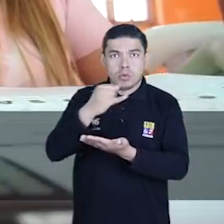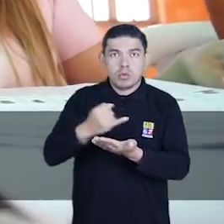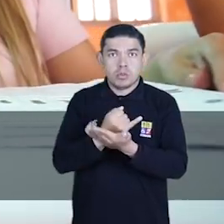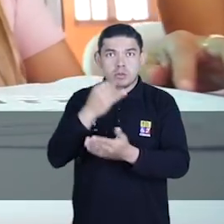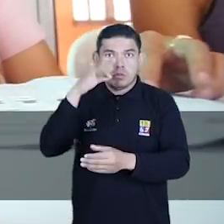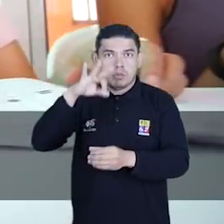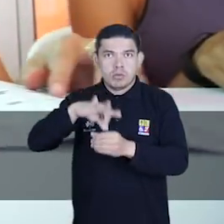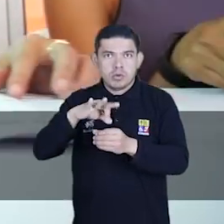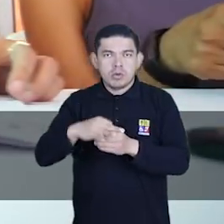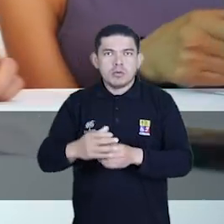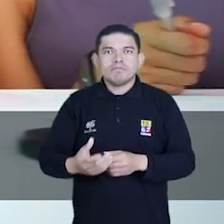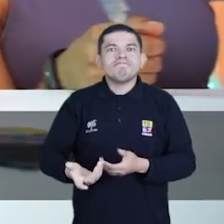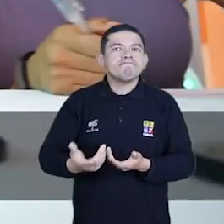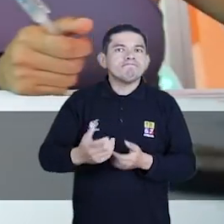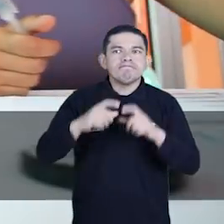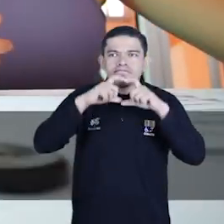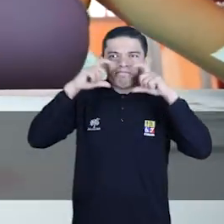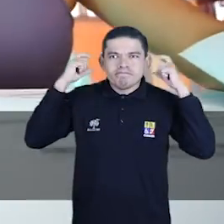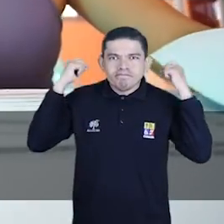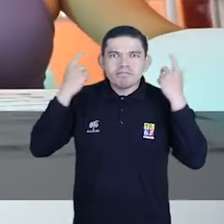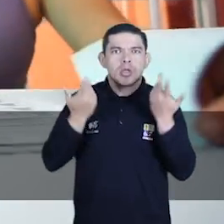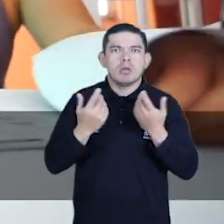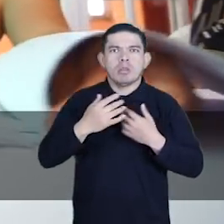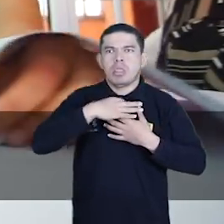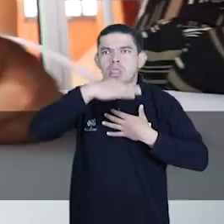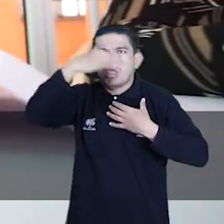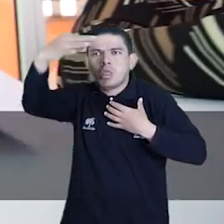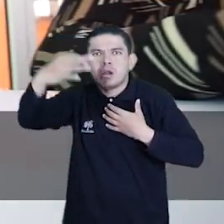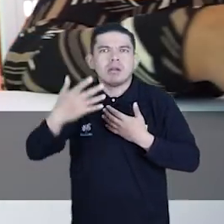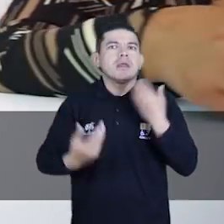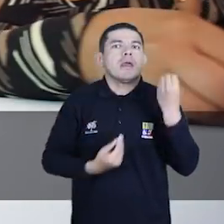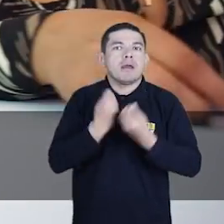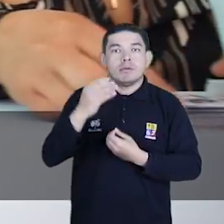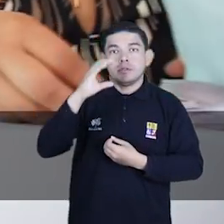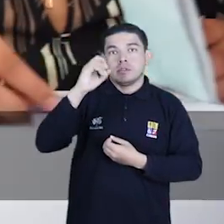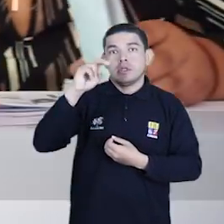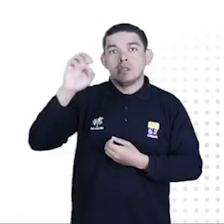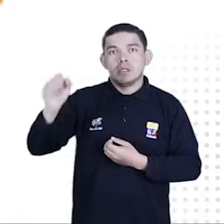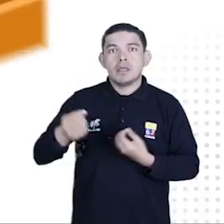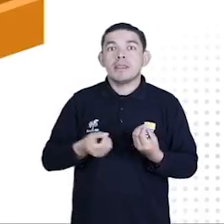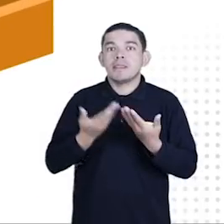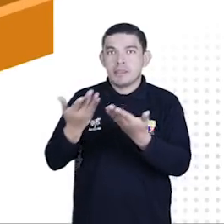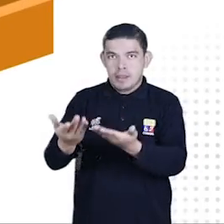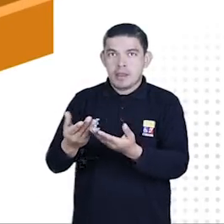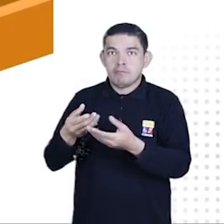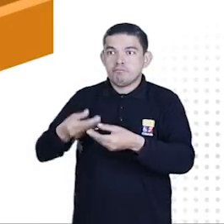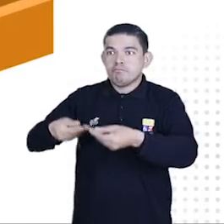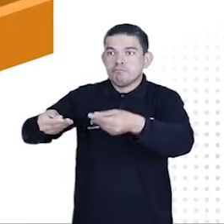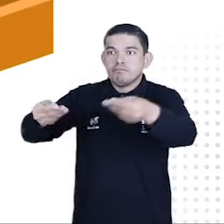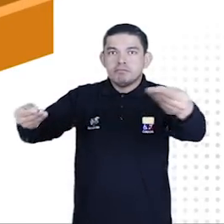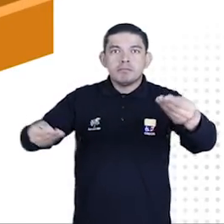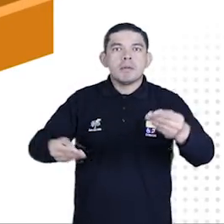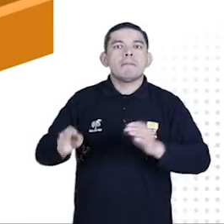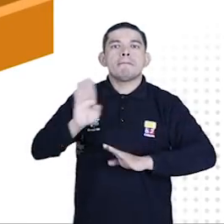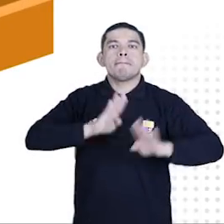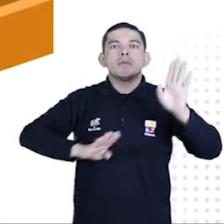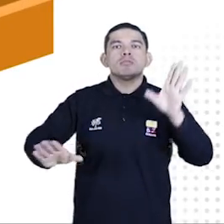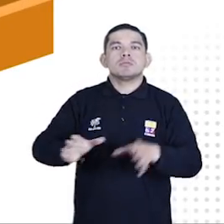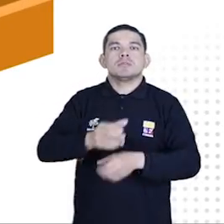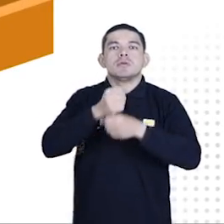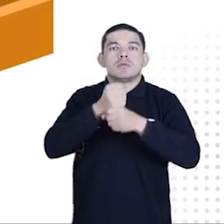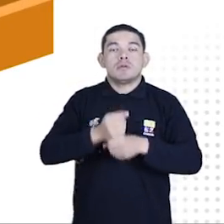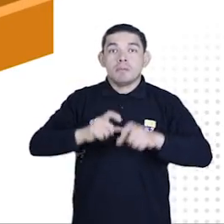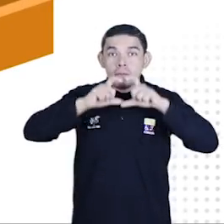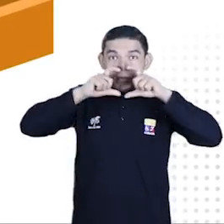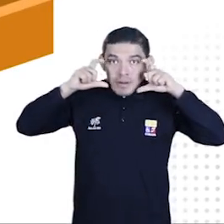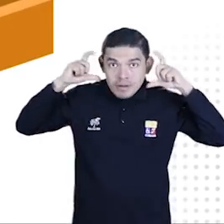Para proteger a los miembros de las juntas receptoras del voto de posibles contagios de la COVID-19, el Consejo Nacional Electoral proporcionará un